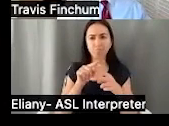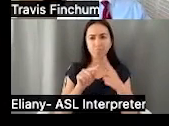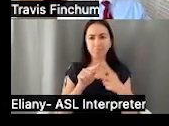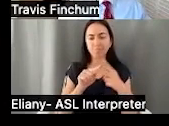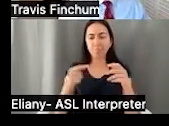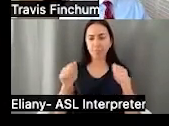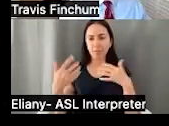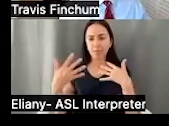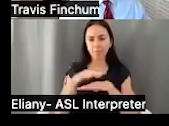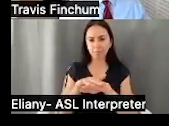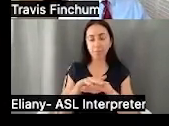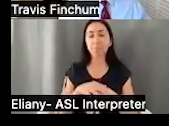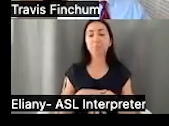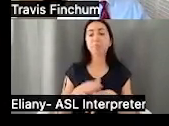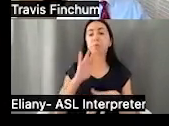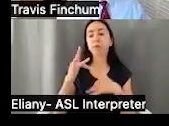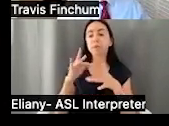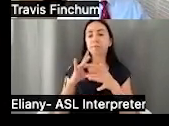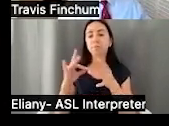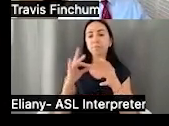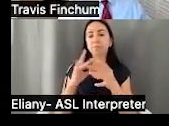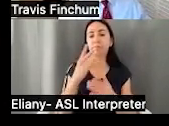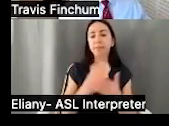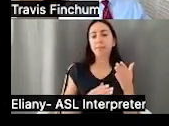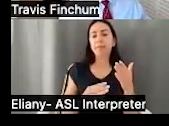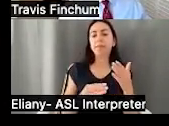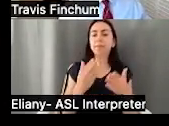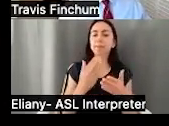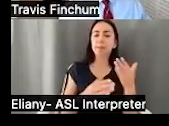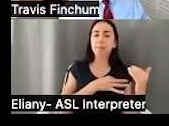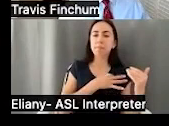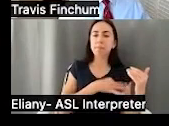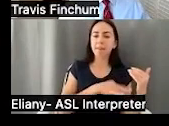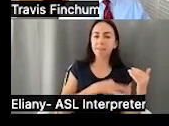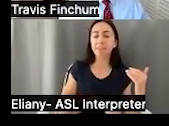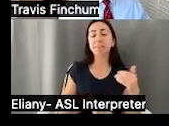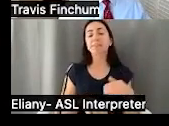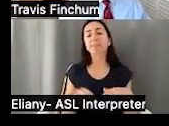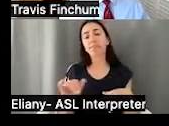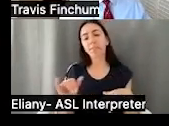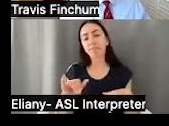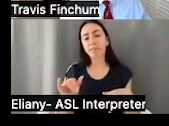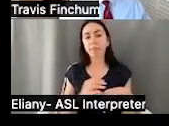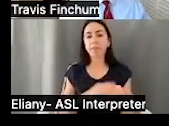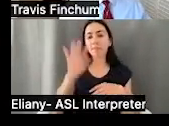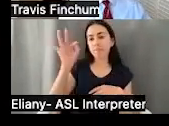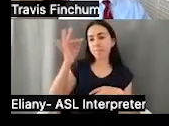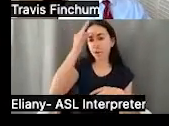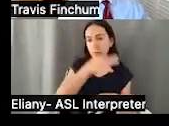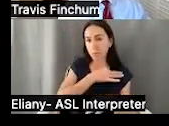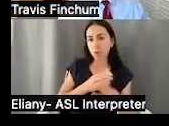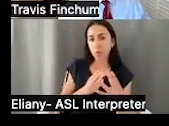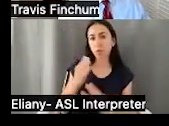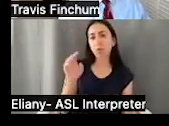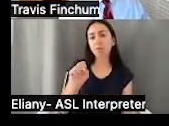funcionar mezclarse con cuentas Able. También tenemos otros temas, por ejemplo, beneficios públicos que tenemos que mencionar, incluyendo